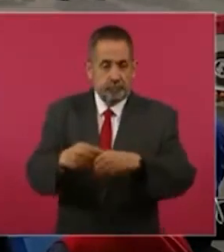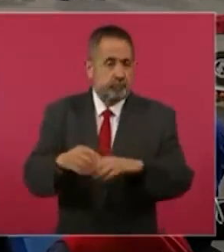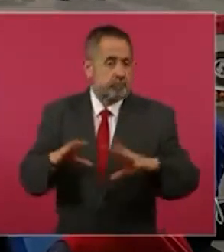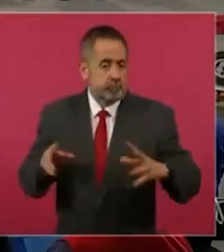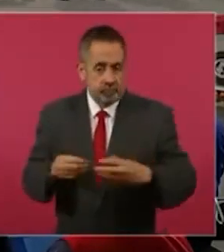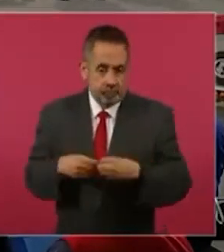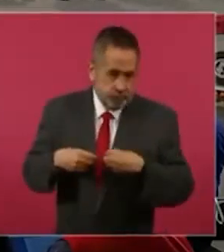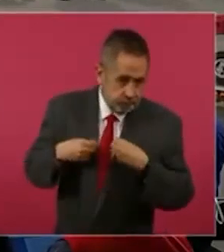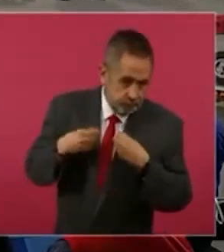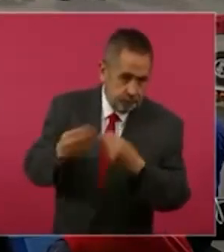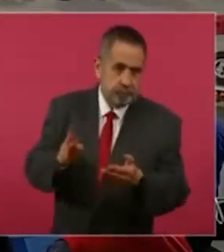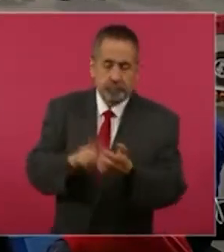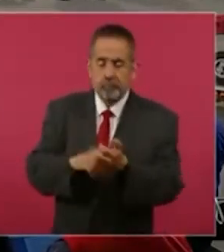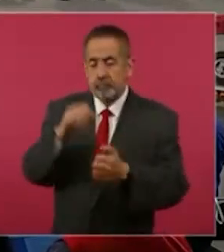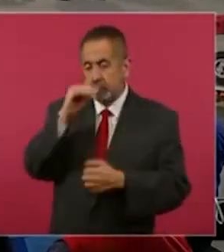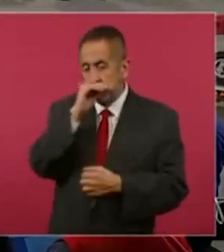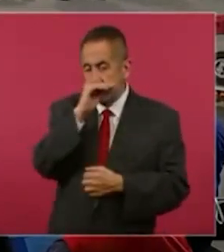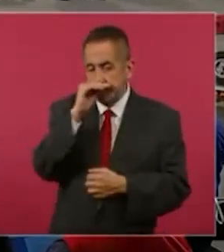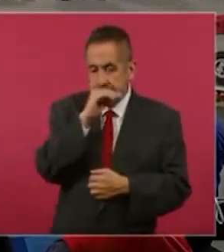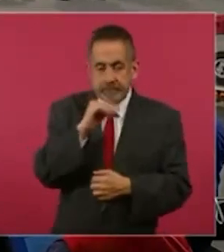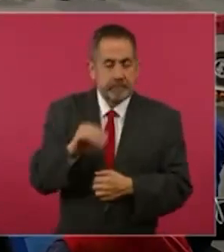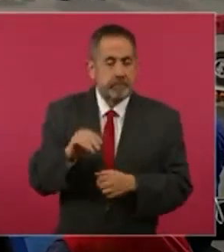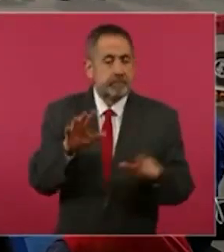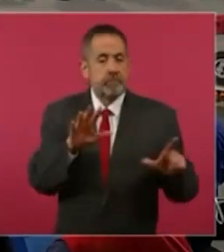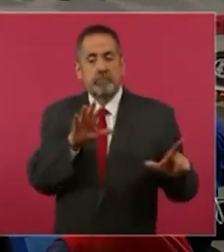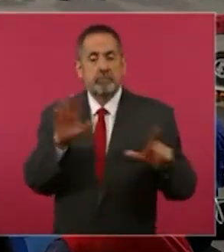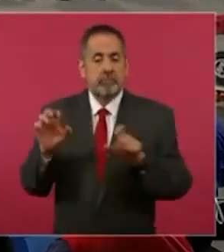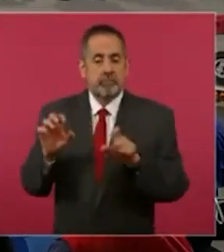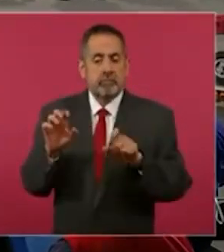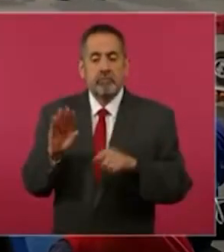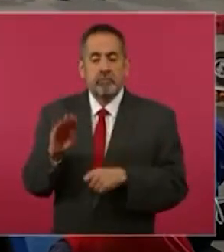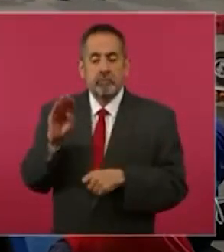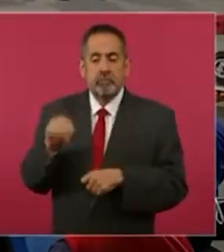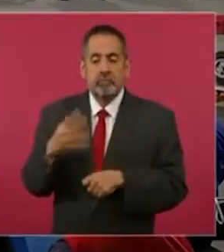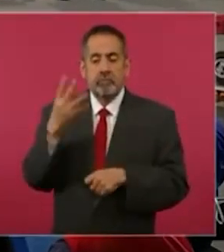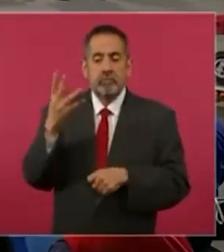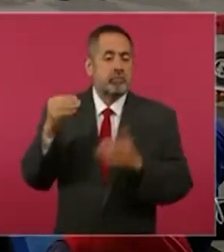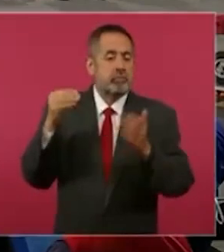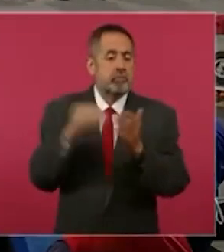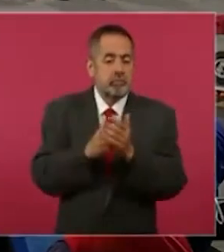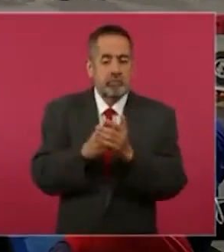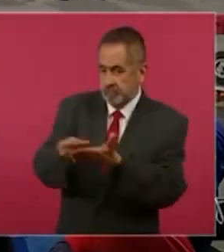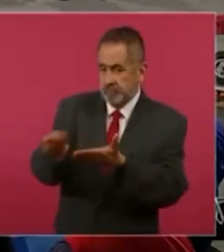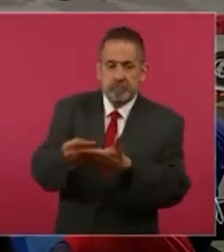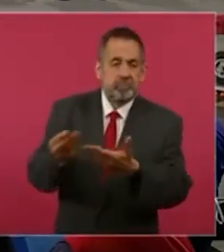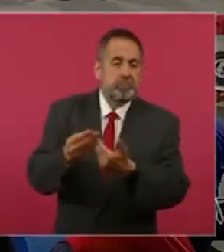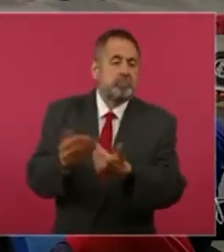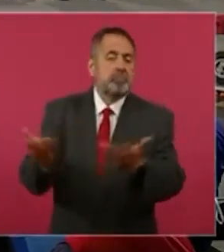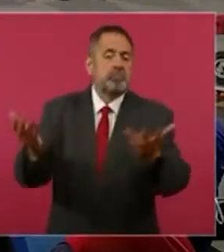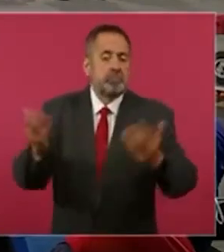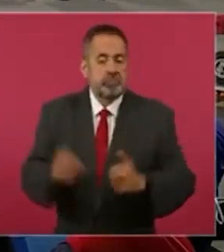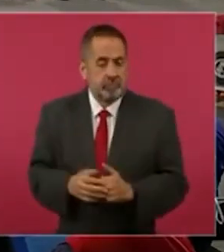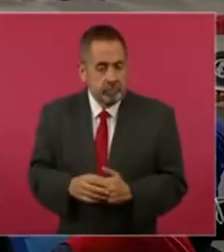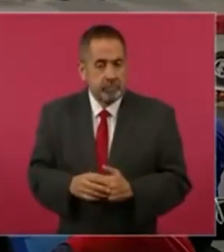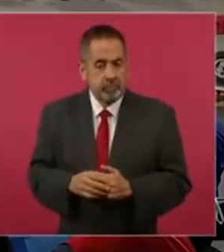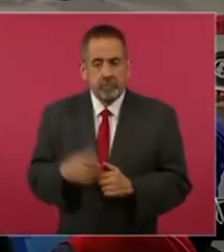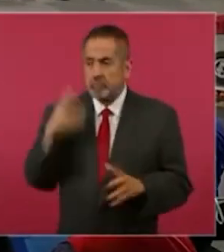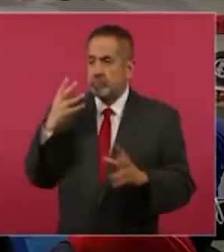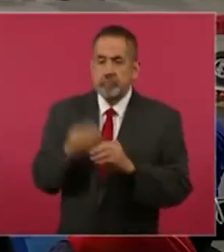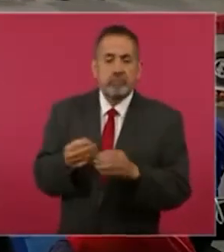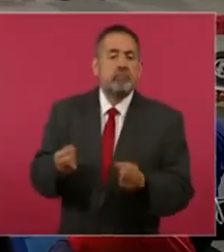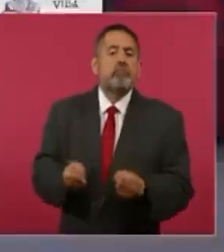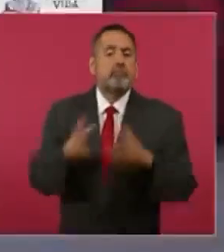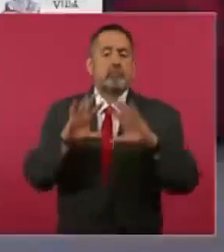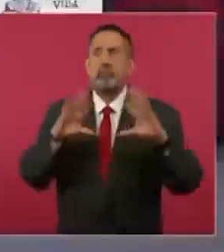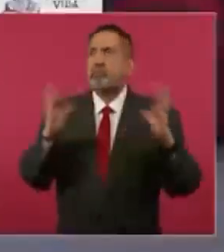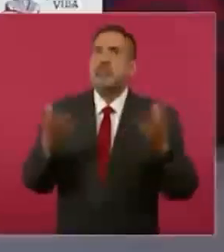entregó de manera gratuita setecientas noventa y cuatro mil bienes. A la fecha se lleva